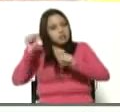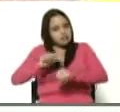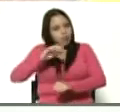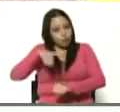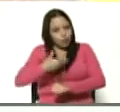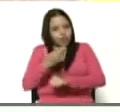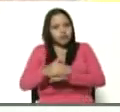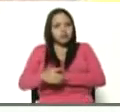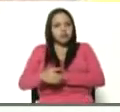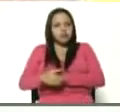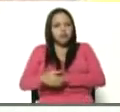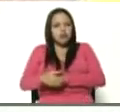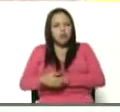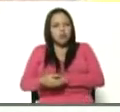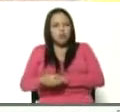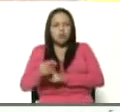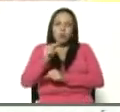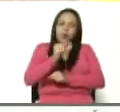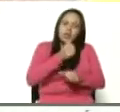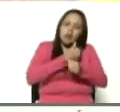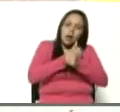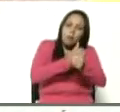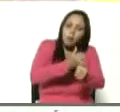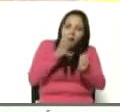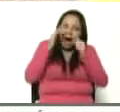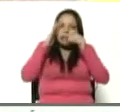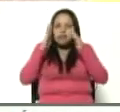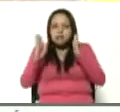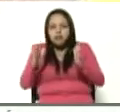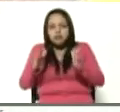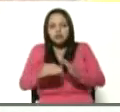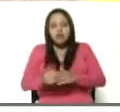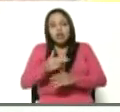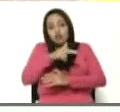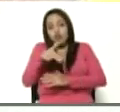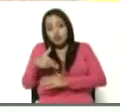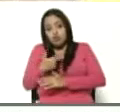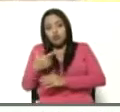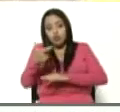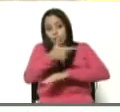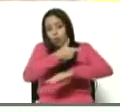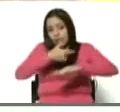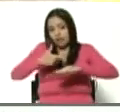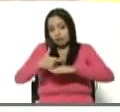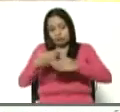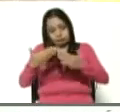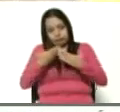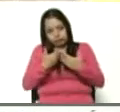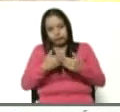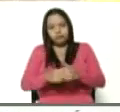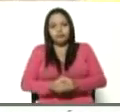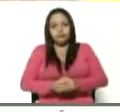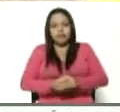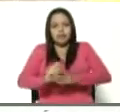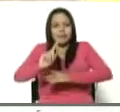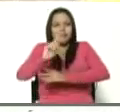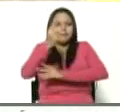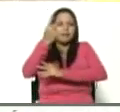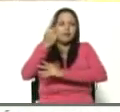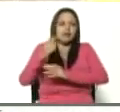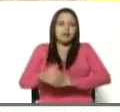se trata de ponerle un poquito de amor, de atención y nosotros desde el gobierno ser la primera